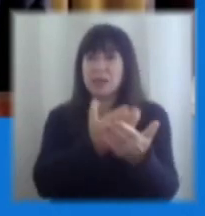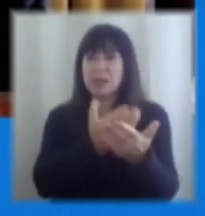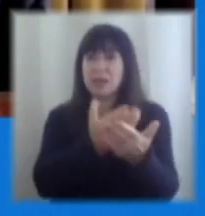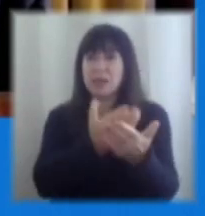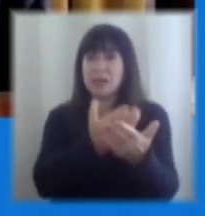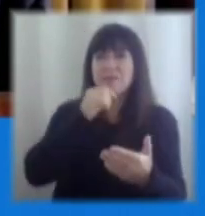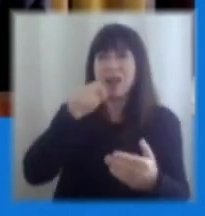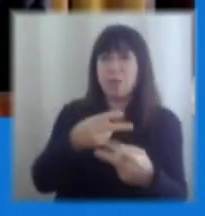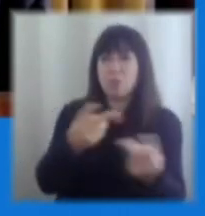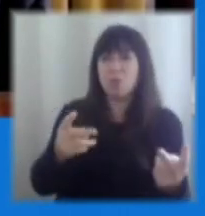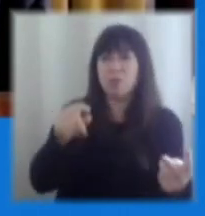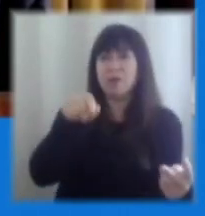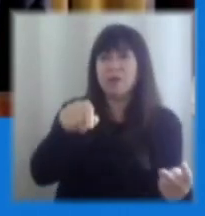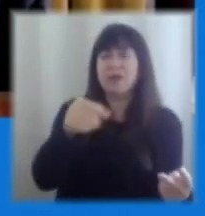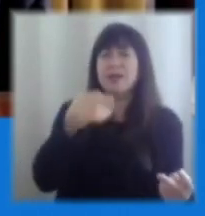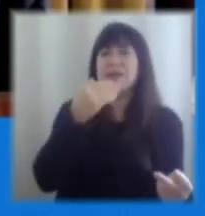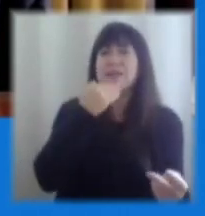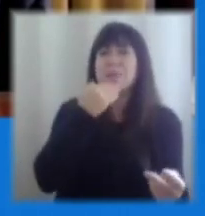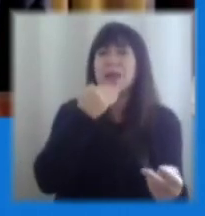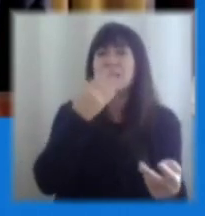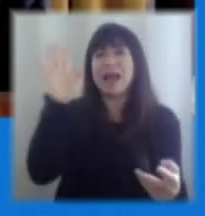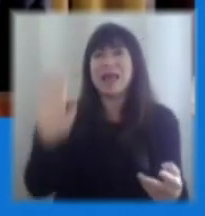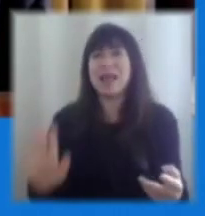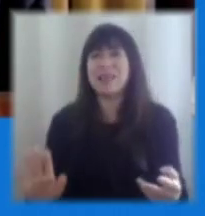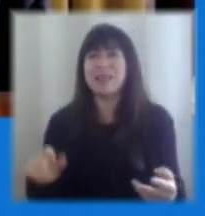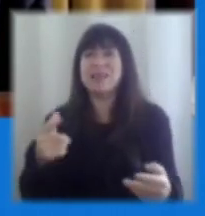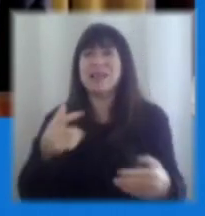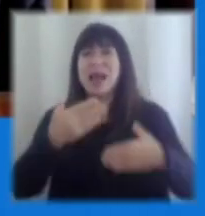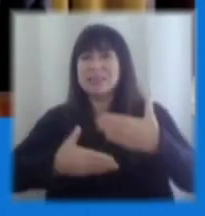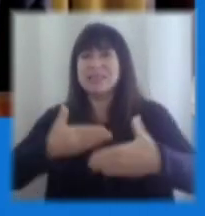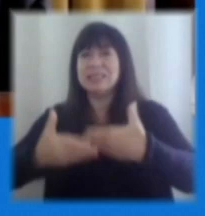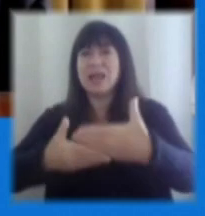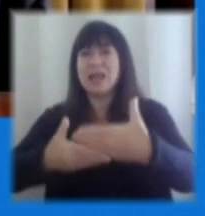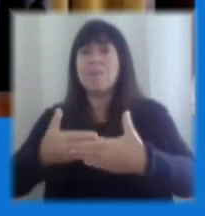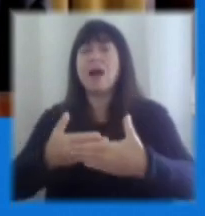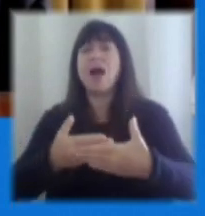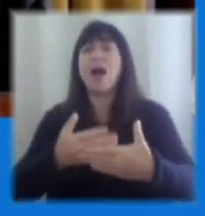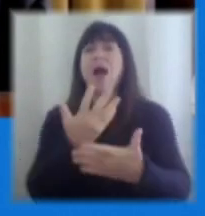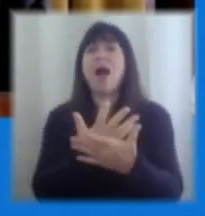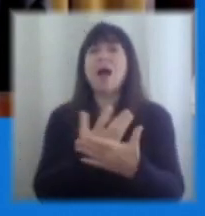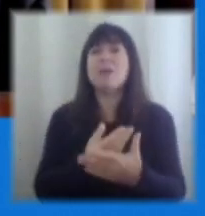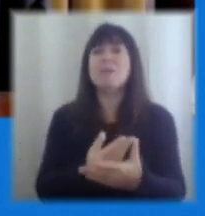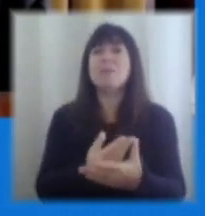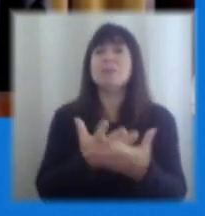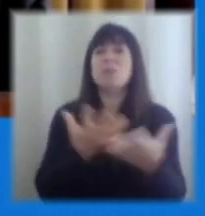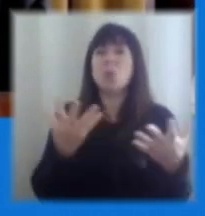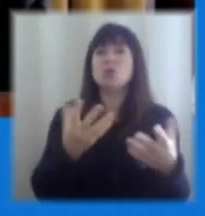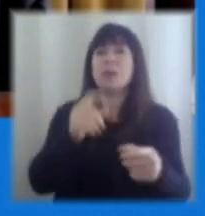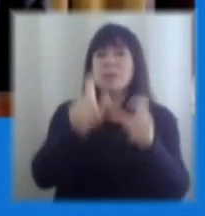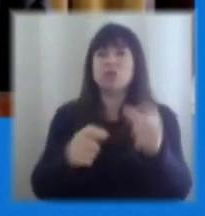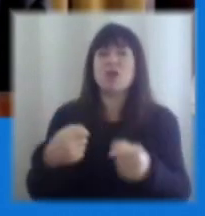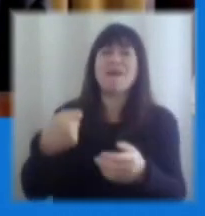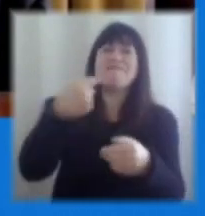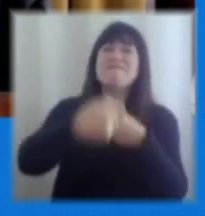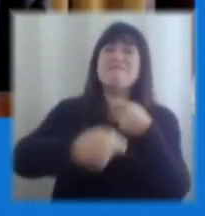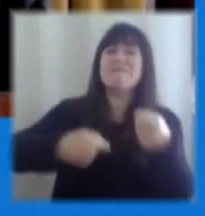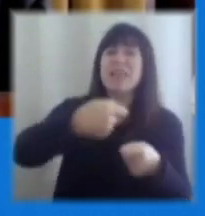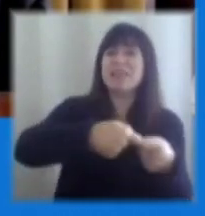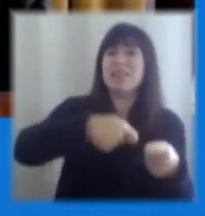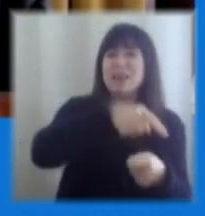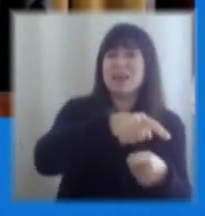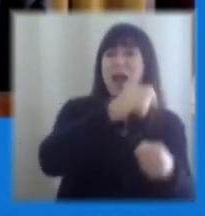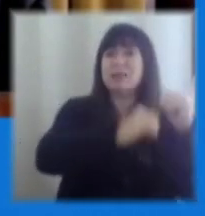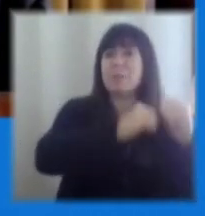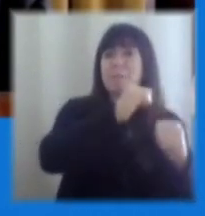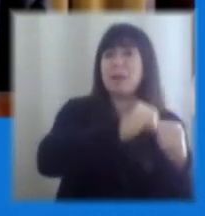algún tipo de característica sistémica porque hay muchos proveedores que viven de esas empresas dan mucho empleo o bien por ejemplo tienen